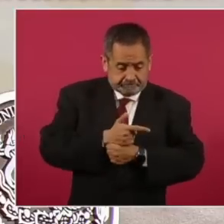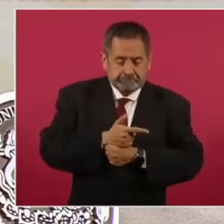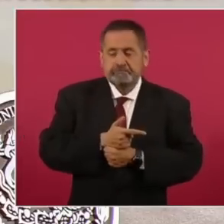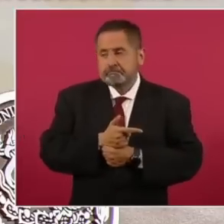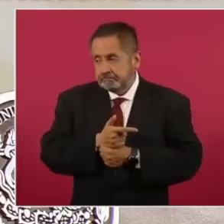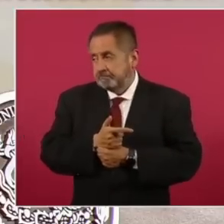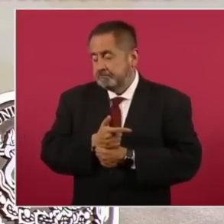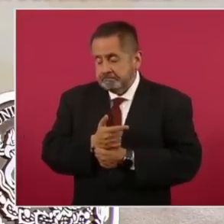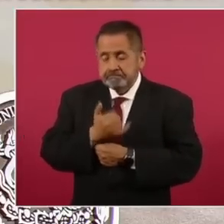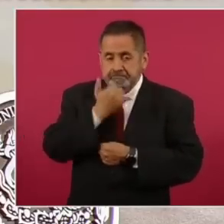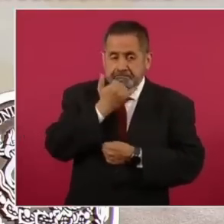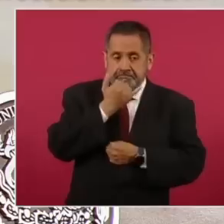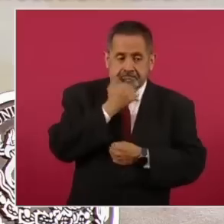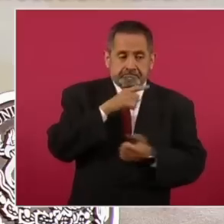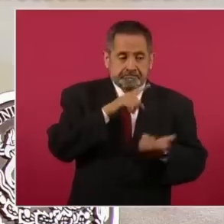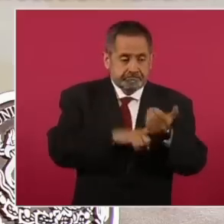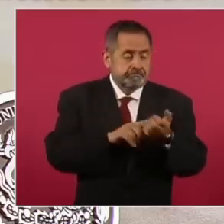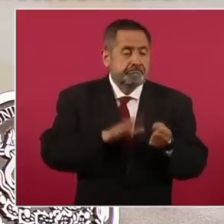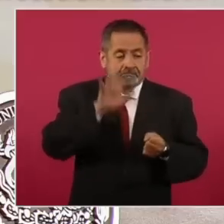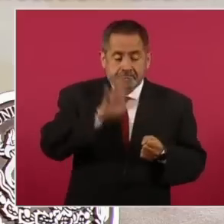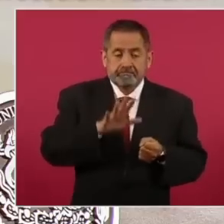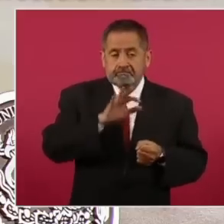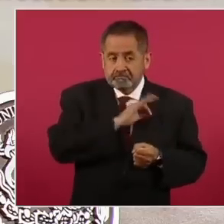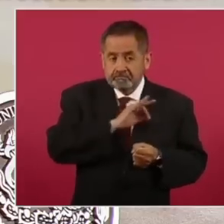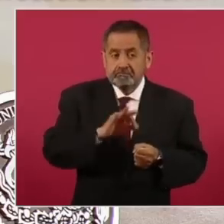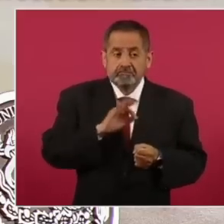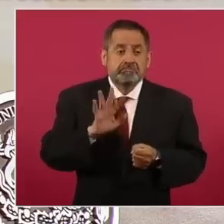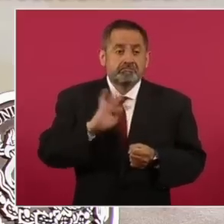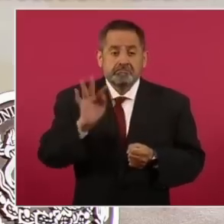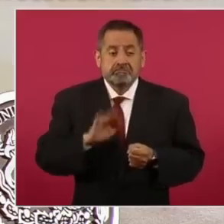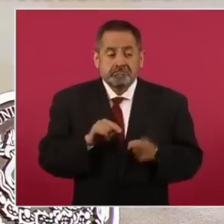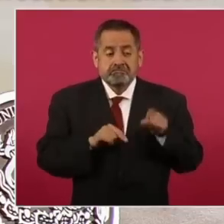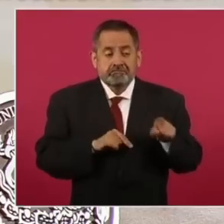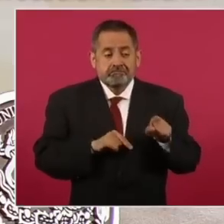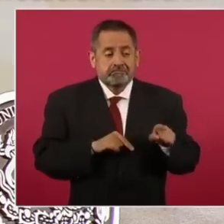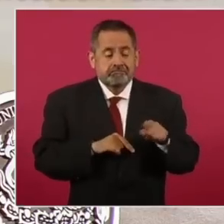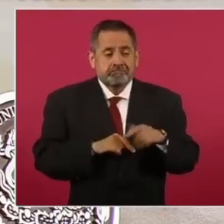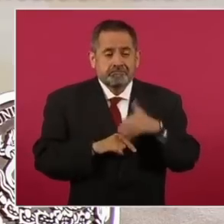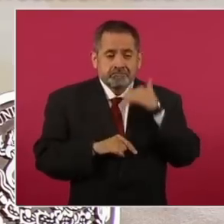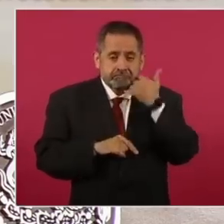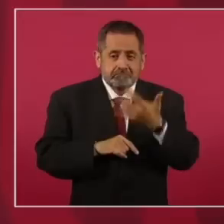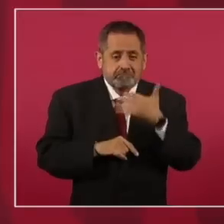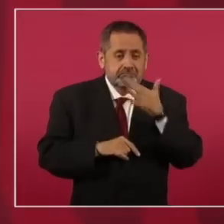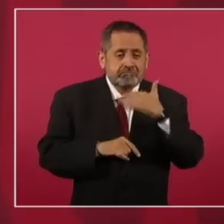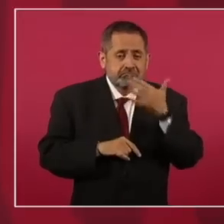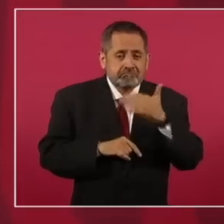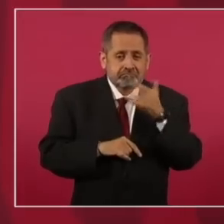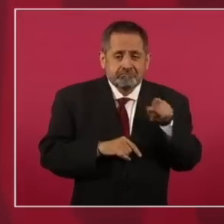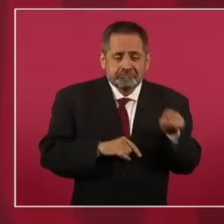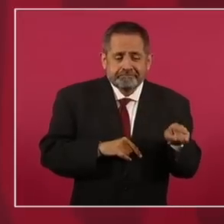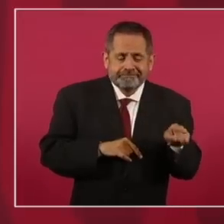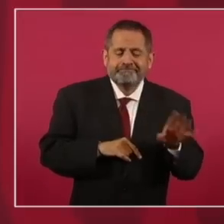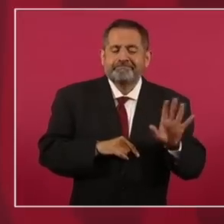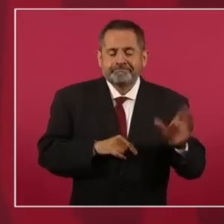que hay indicios de que pueda haber operaciones con recursos de procedencia ilícita,